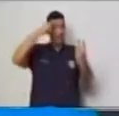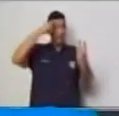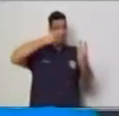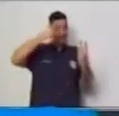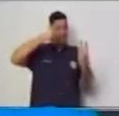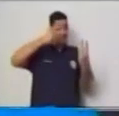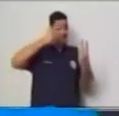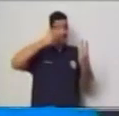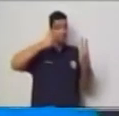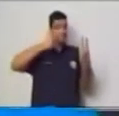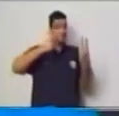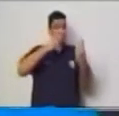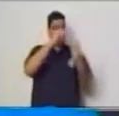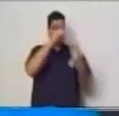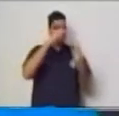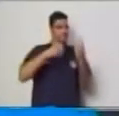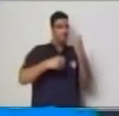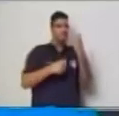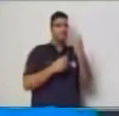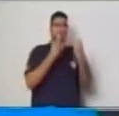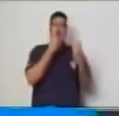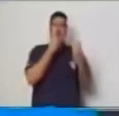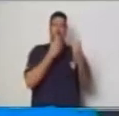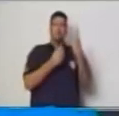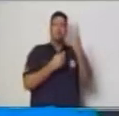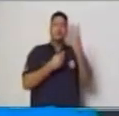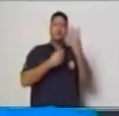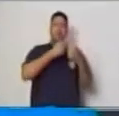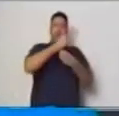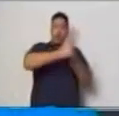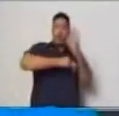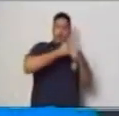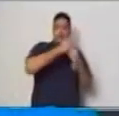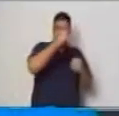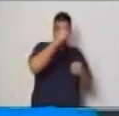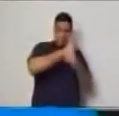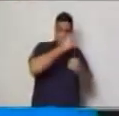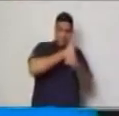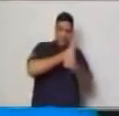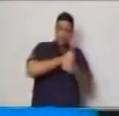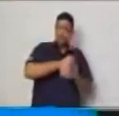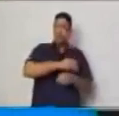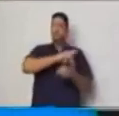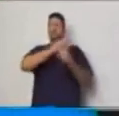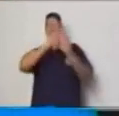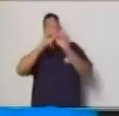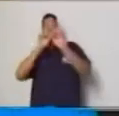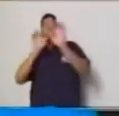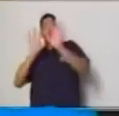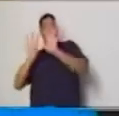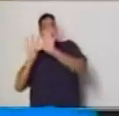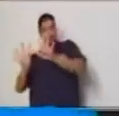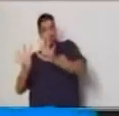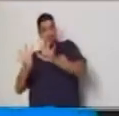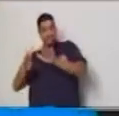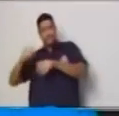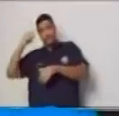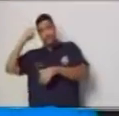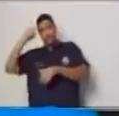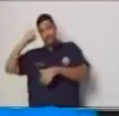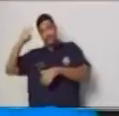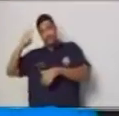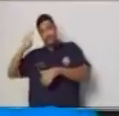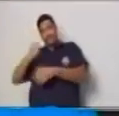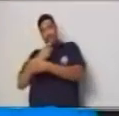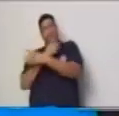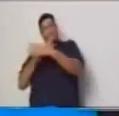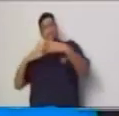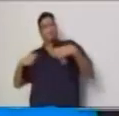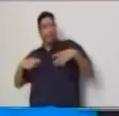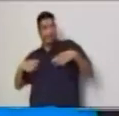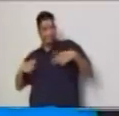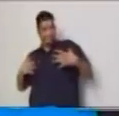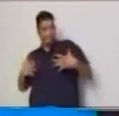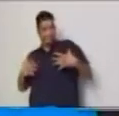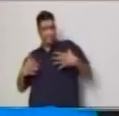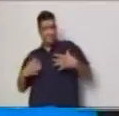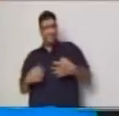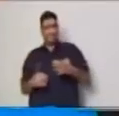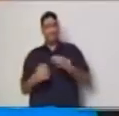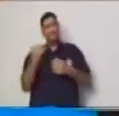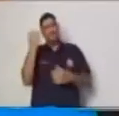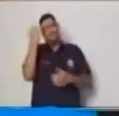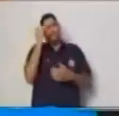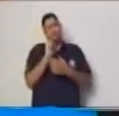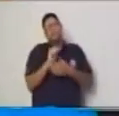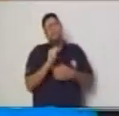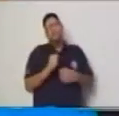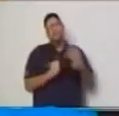nueve quiere decir entonces que si yo coloco cuatro ¿qué número le